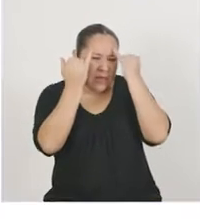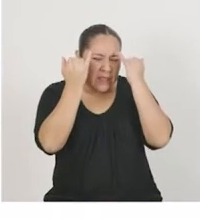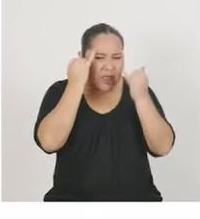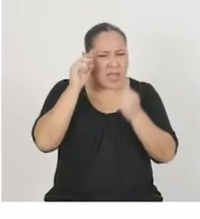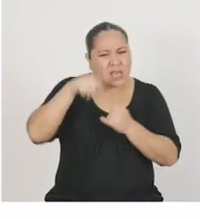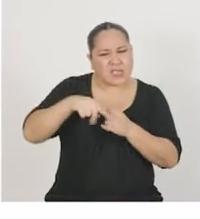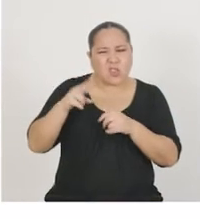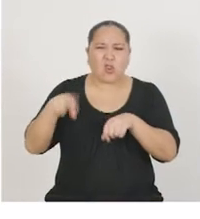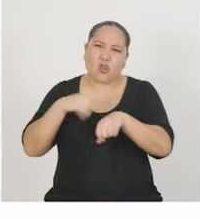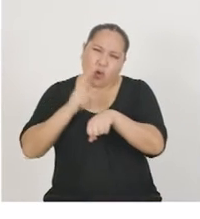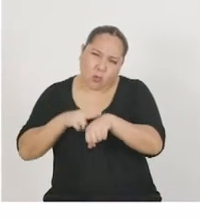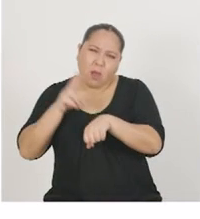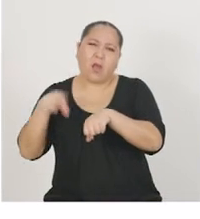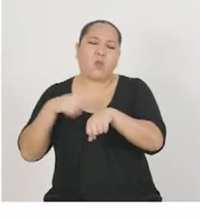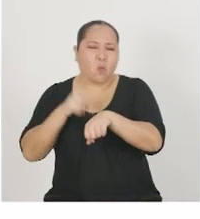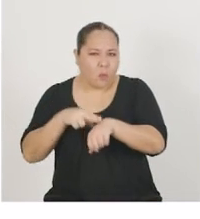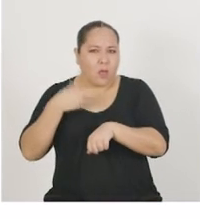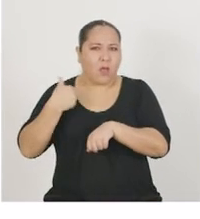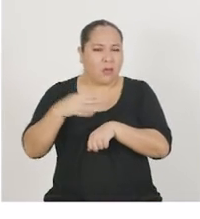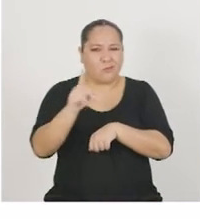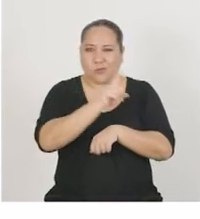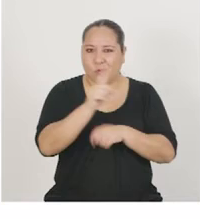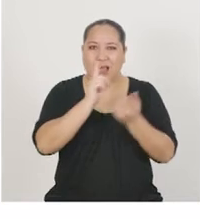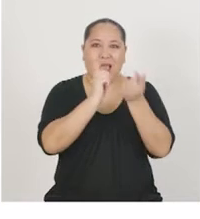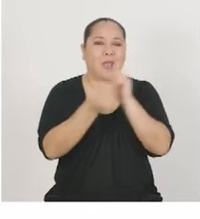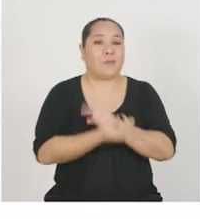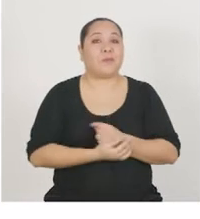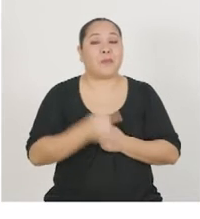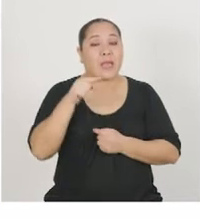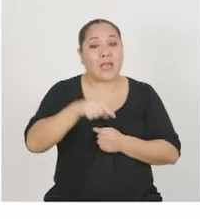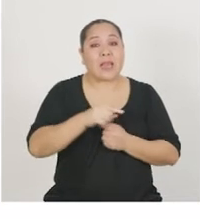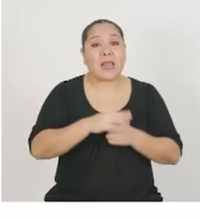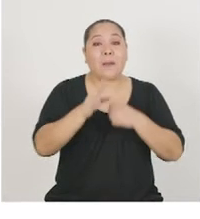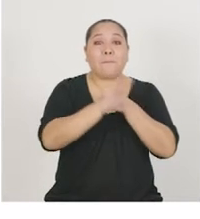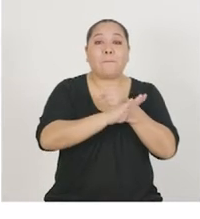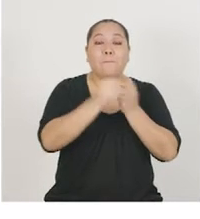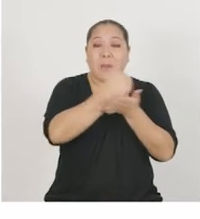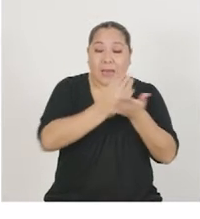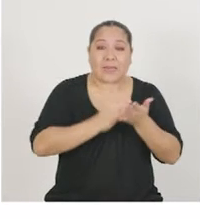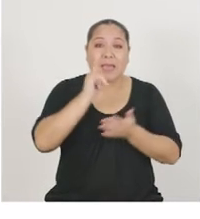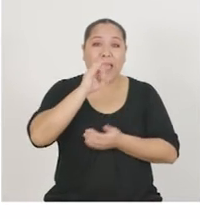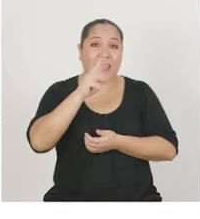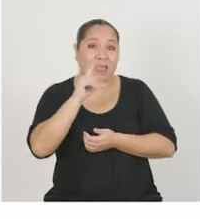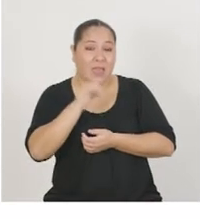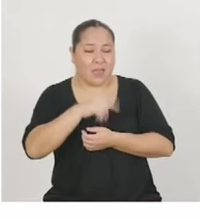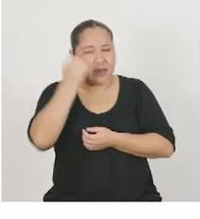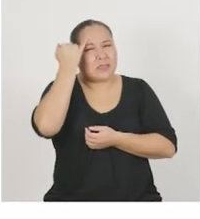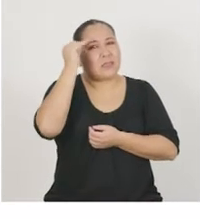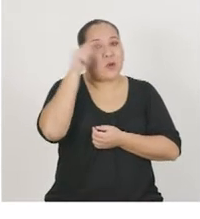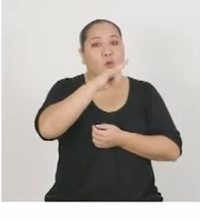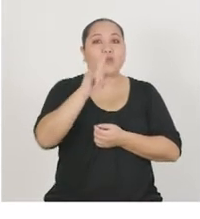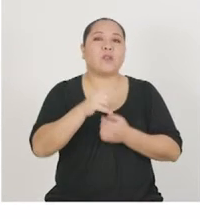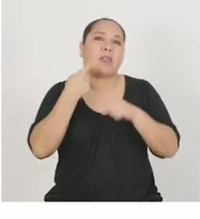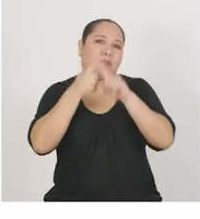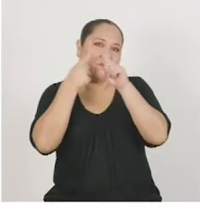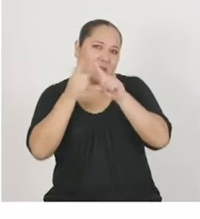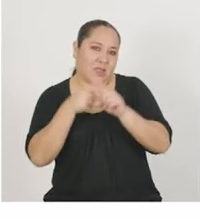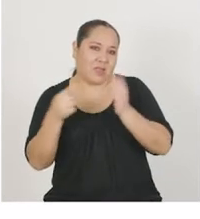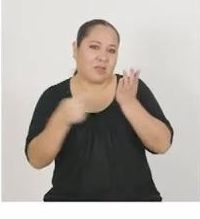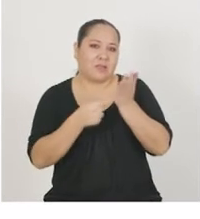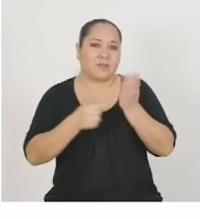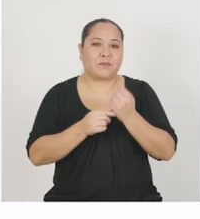En la fase idear, vemos que podemos utilizar las siguientes técnicas. Uno, el Drone